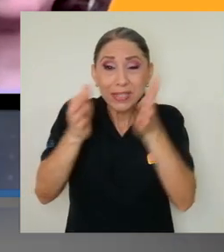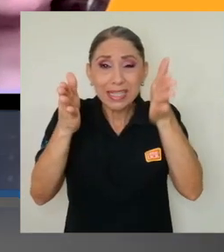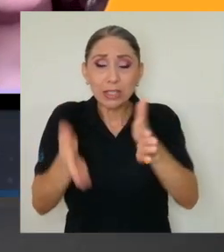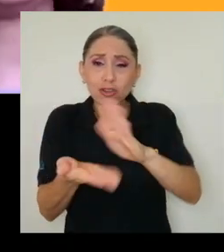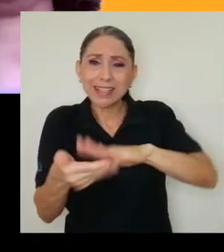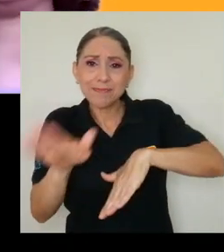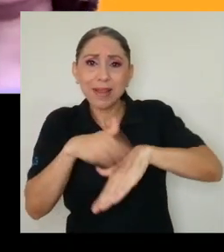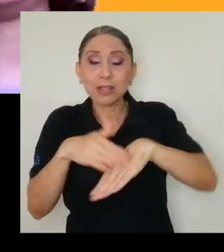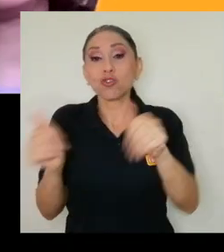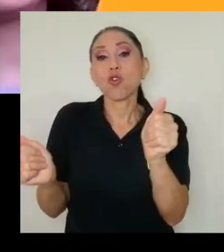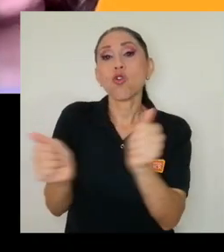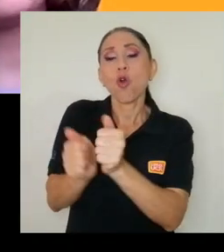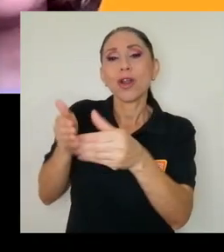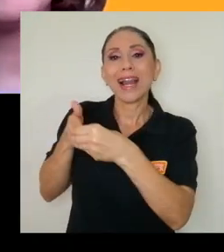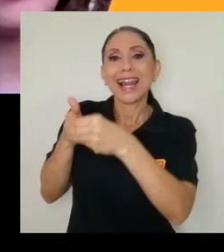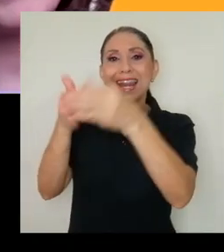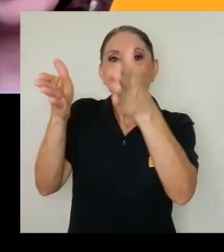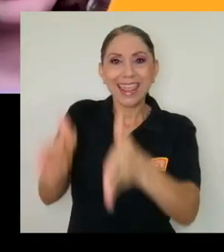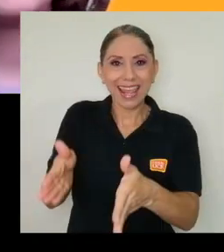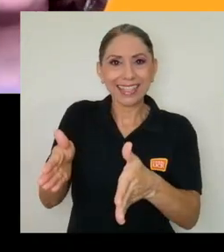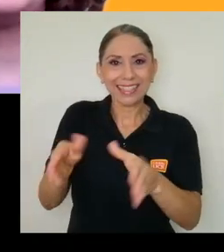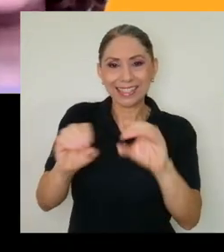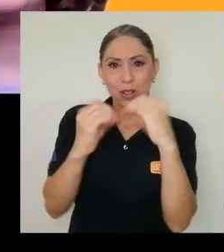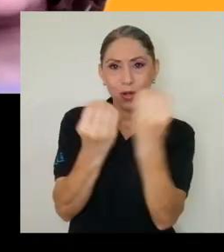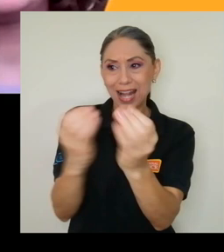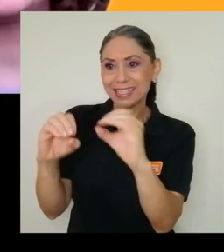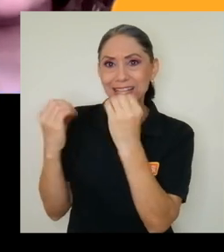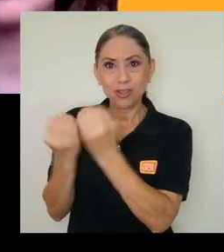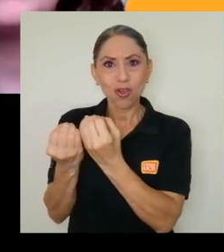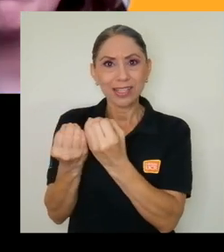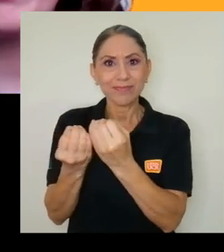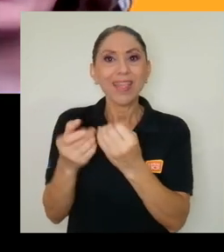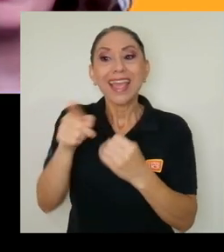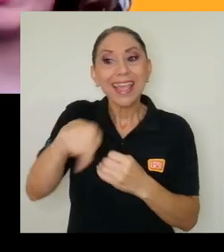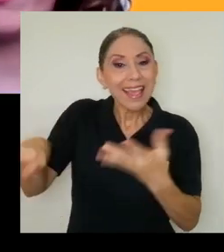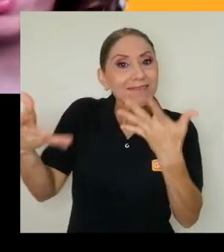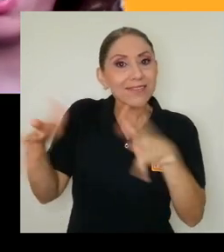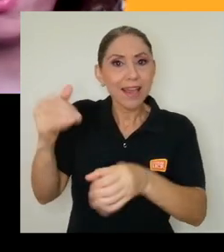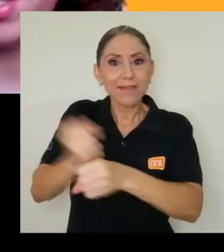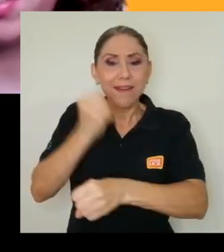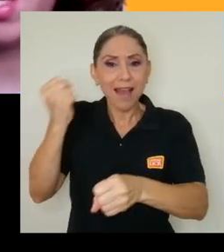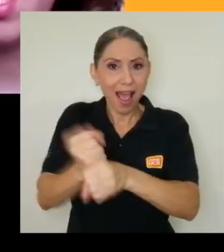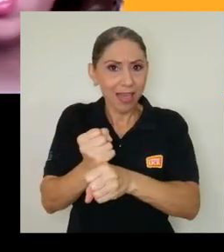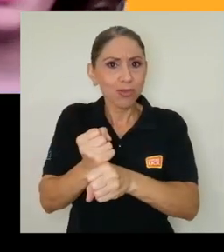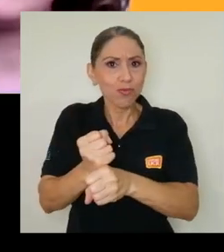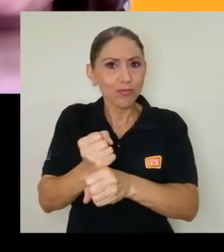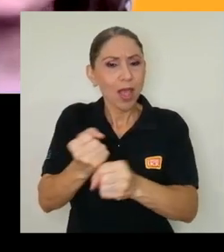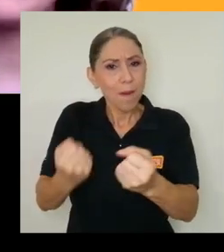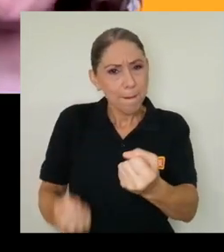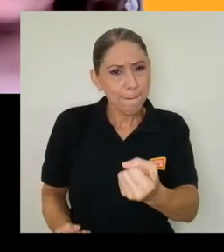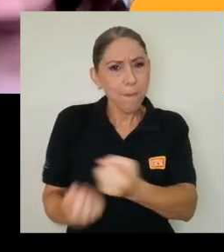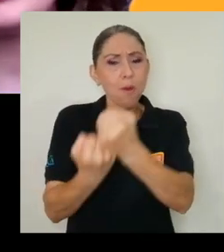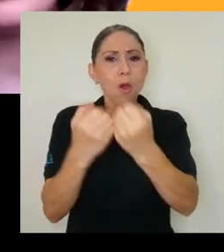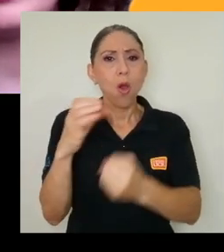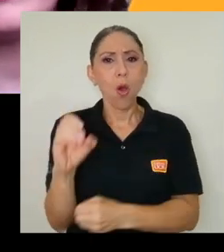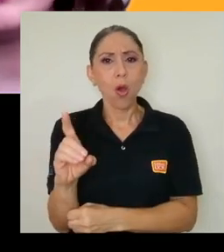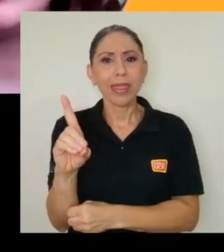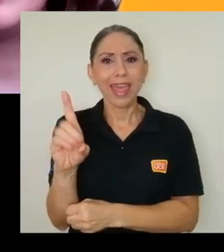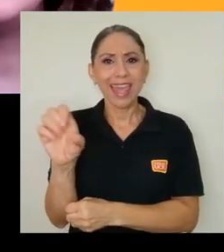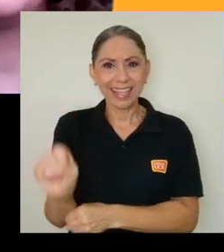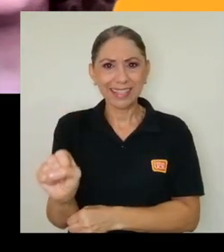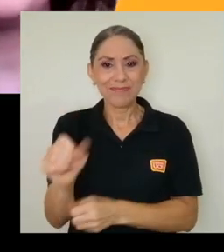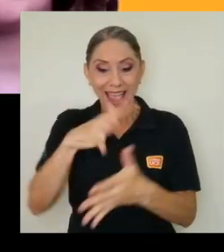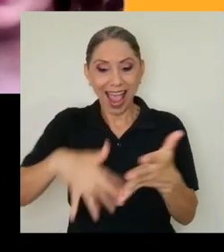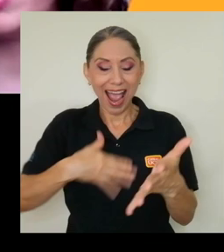líderes de iniciativas u organizaciones que hoy día estén trabajando en pro de los diferentes ODS y así pasar por toda la agenda